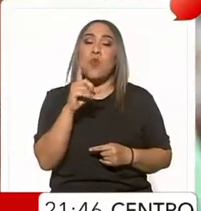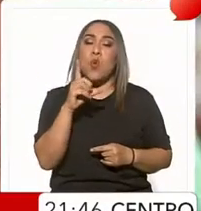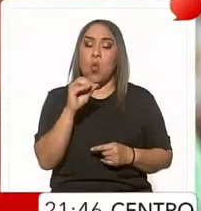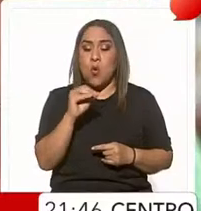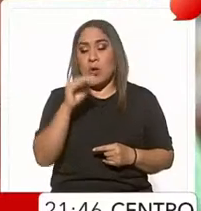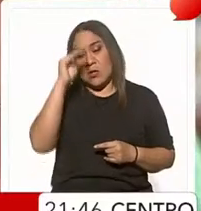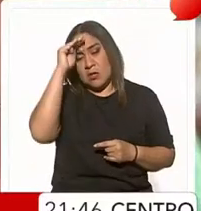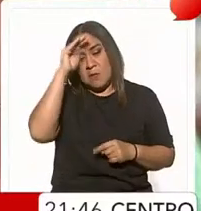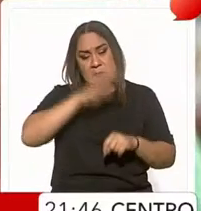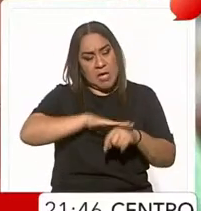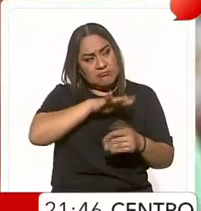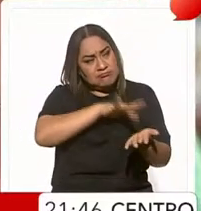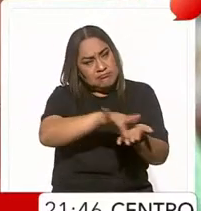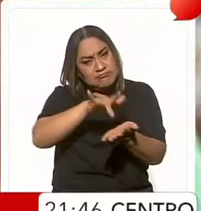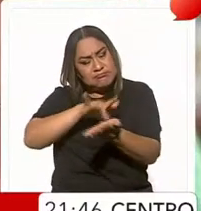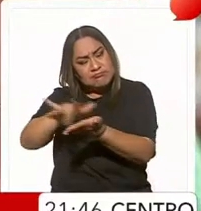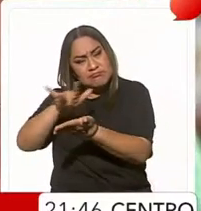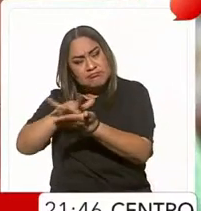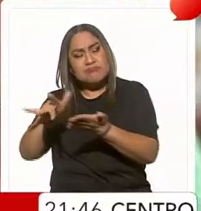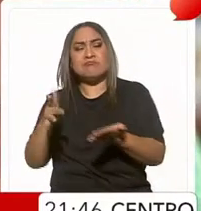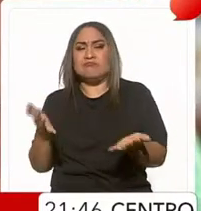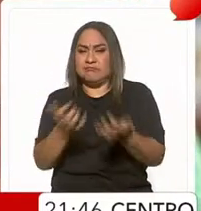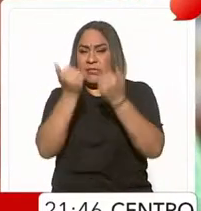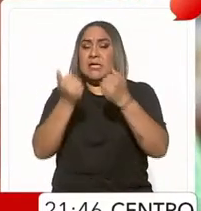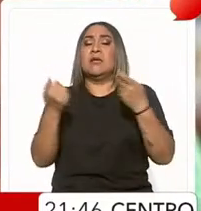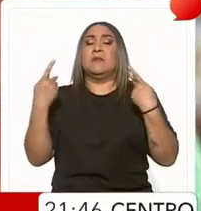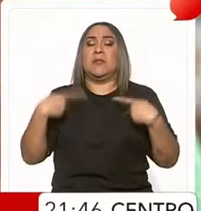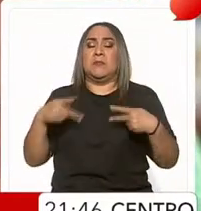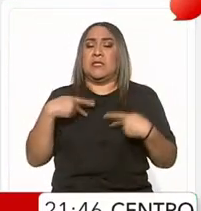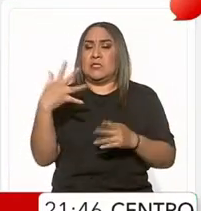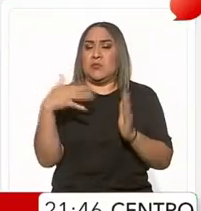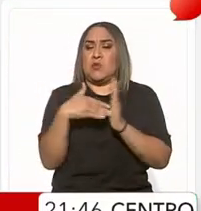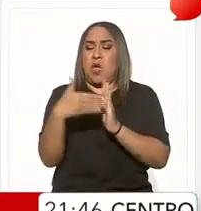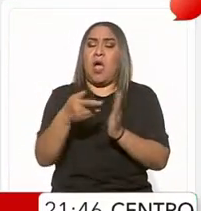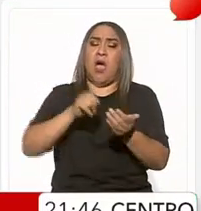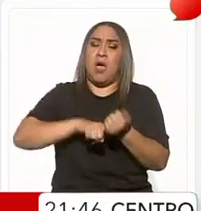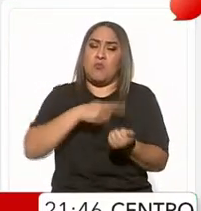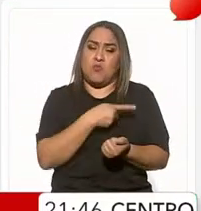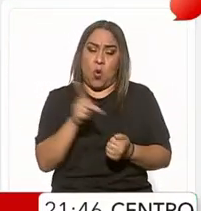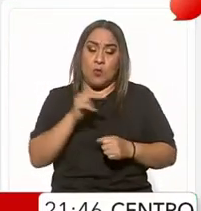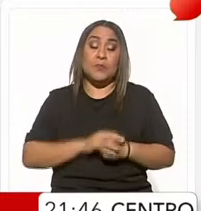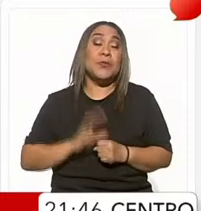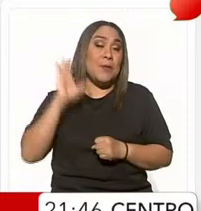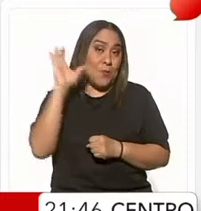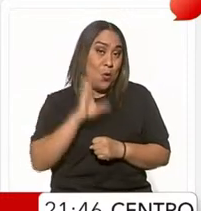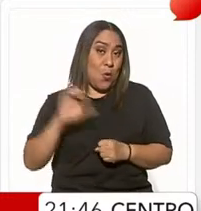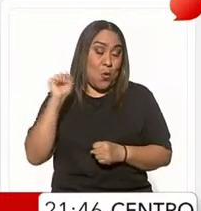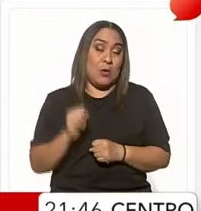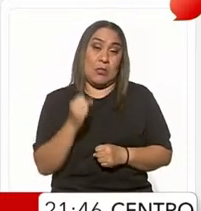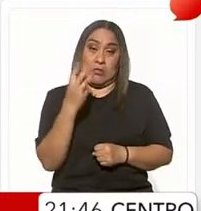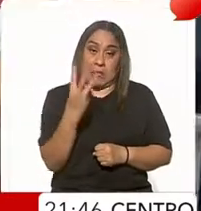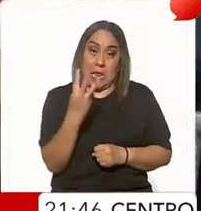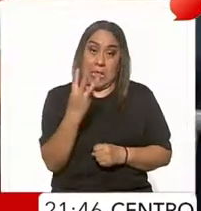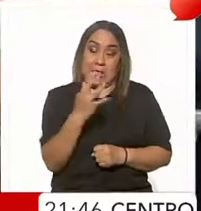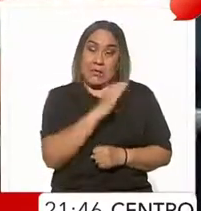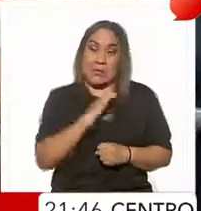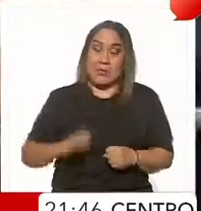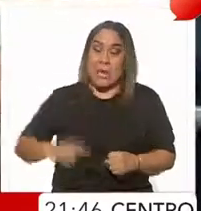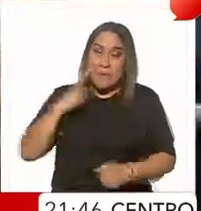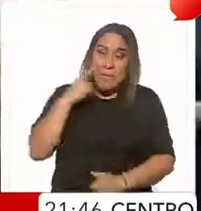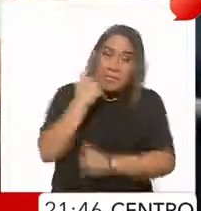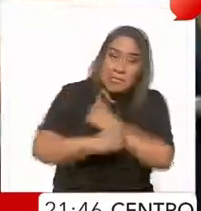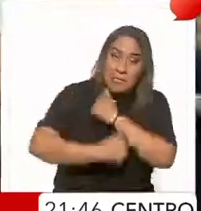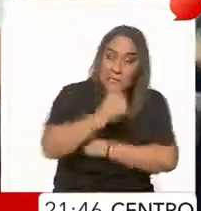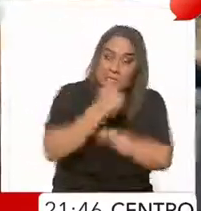mejorar las condiciones de vida de cinco millones de habitantes que viven en pobreza. En Morelos, tres candidaturas buscan la gobernatura. Por la